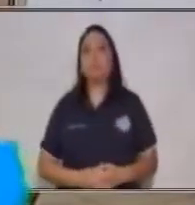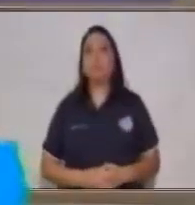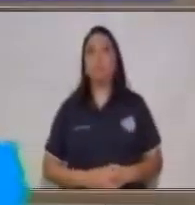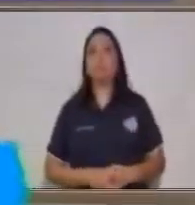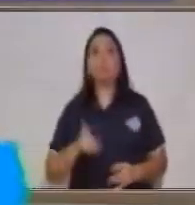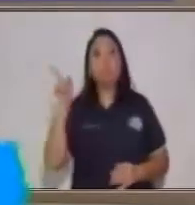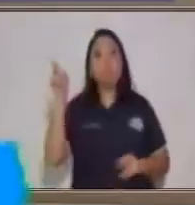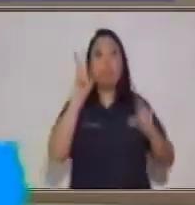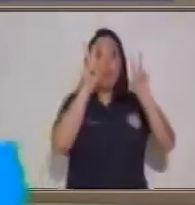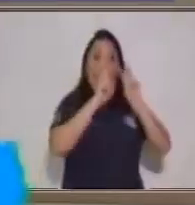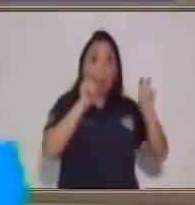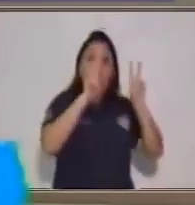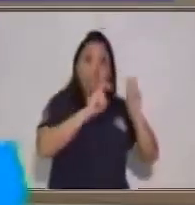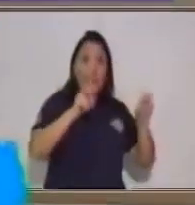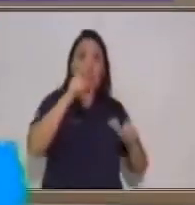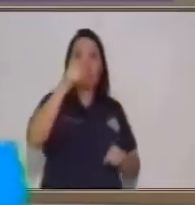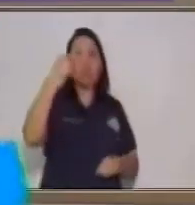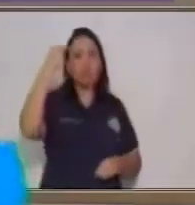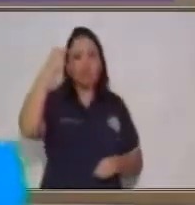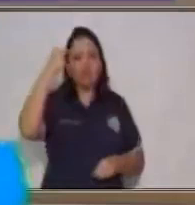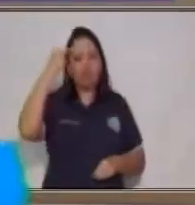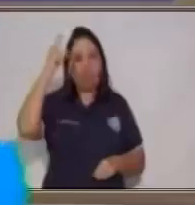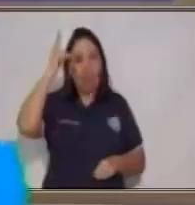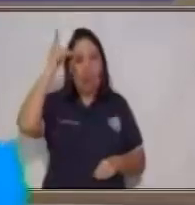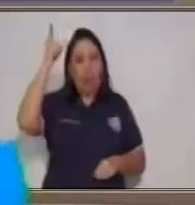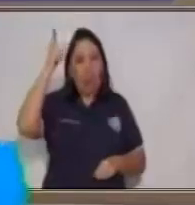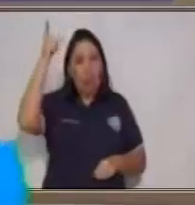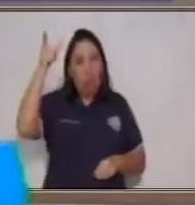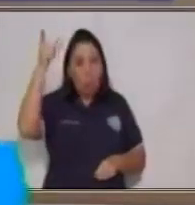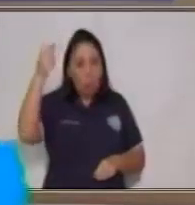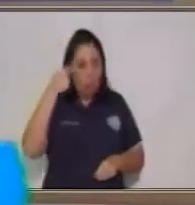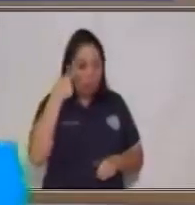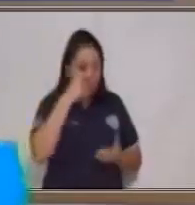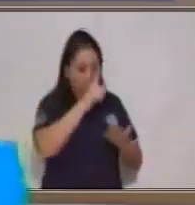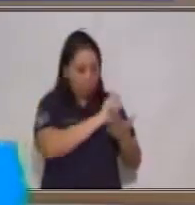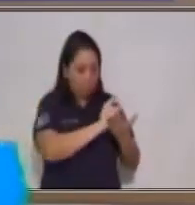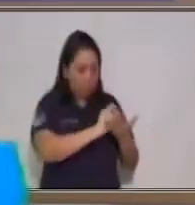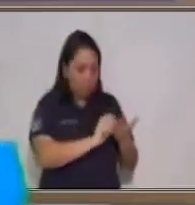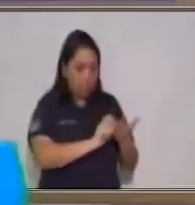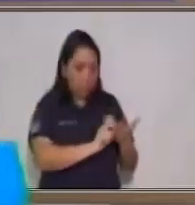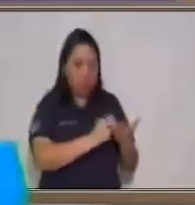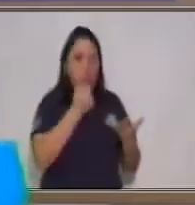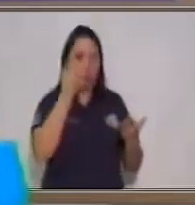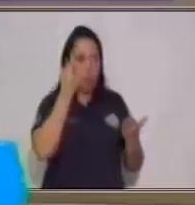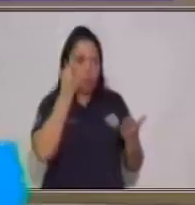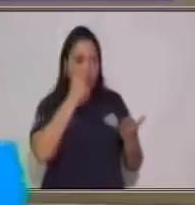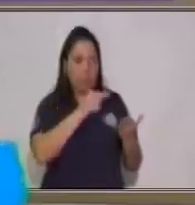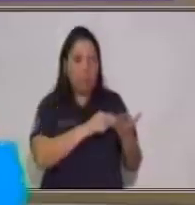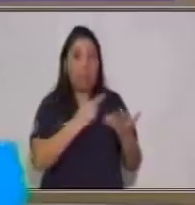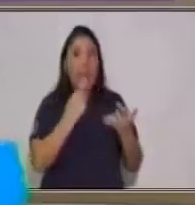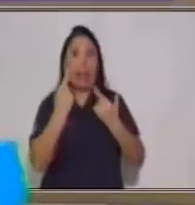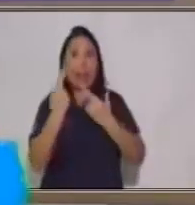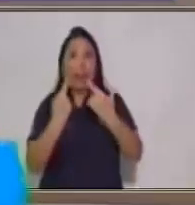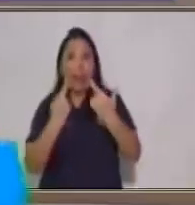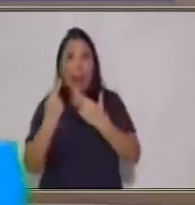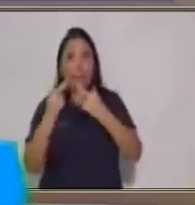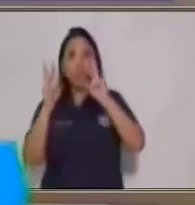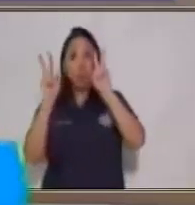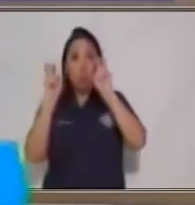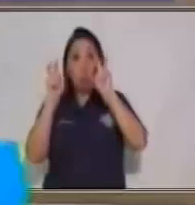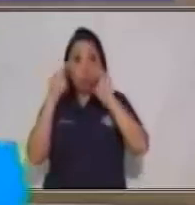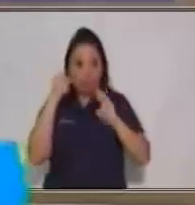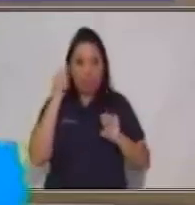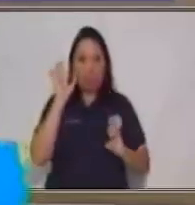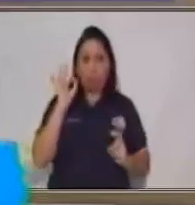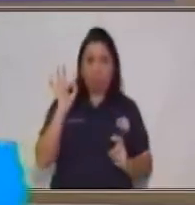la coherencia. Tienes que ver si lo que tú estás diciendo, lo que tú has escrito, se relaciona lógicamente